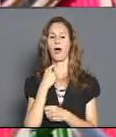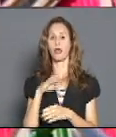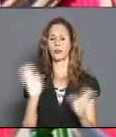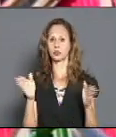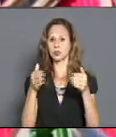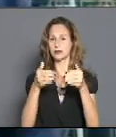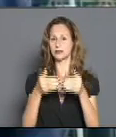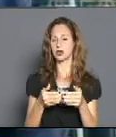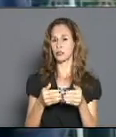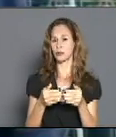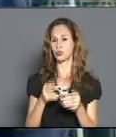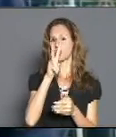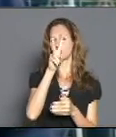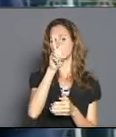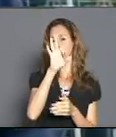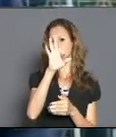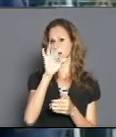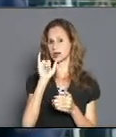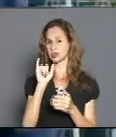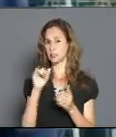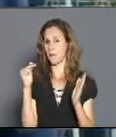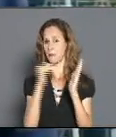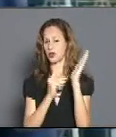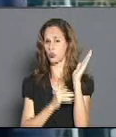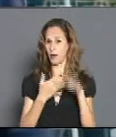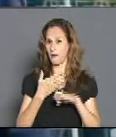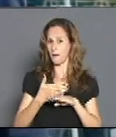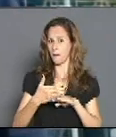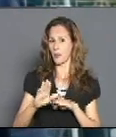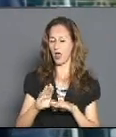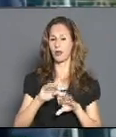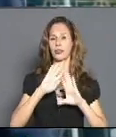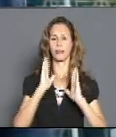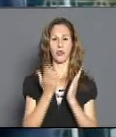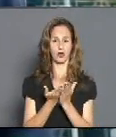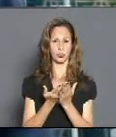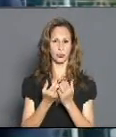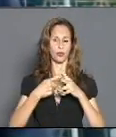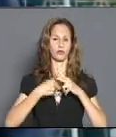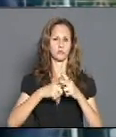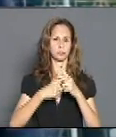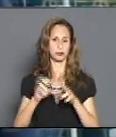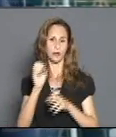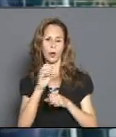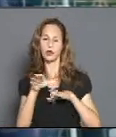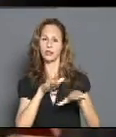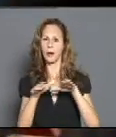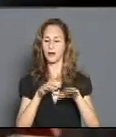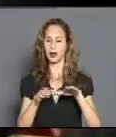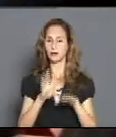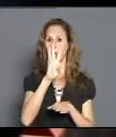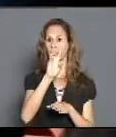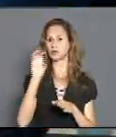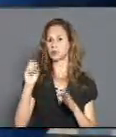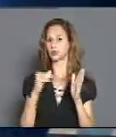186 millones y luego del reordenamiento, la actualización del estudio, por los 400 millones de pesos totales.